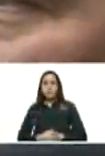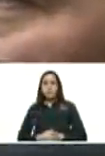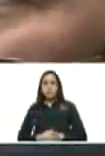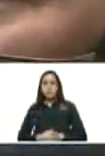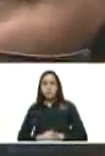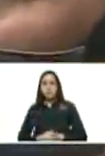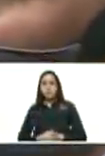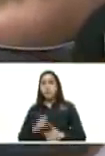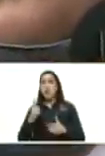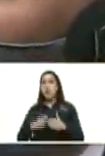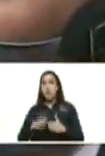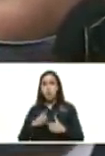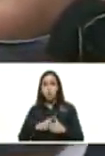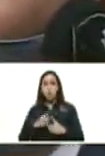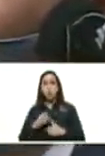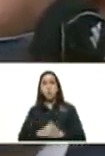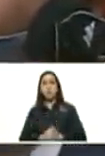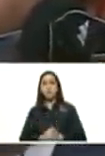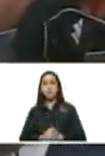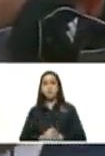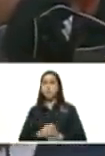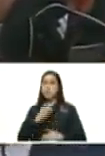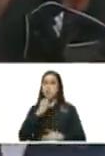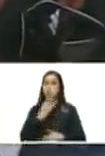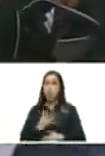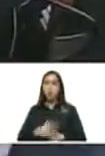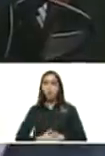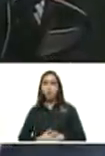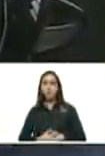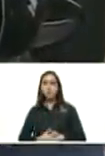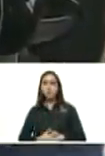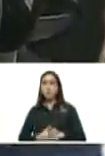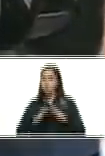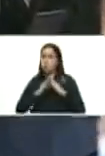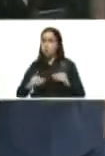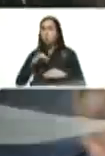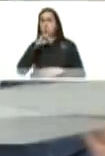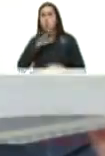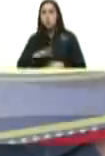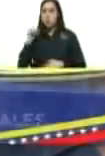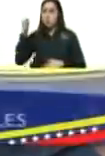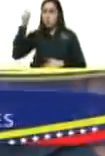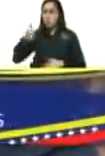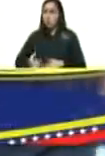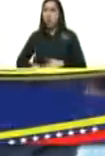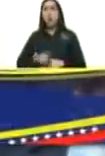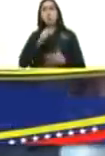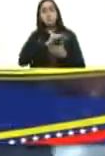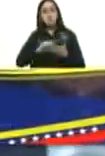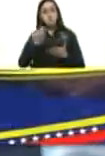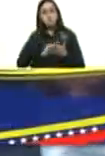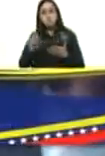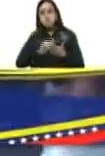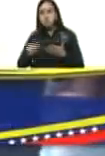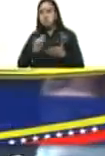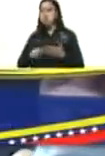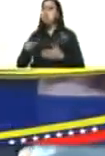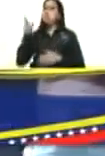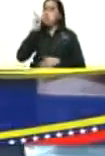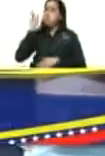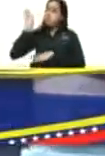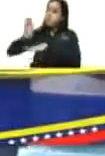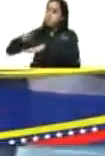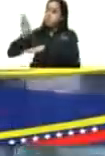entonces bueno toda esta historia hay que documentarla doctora Delcy